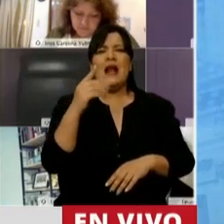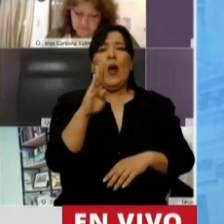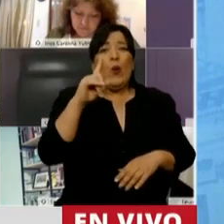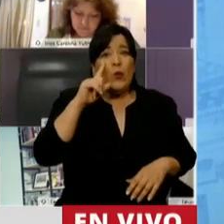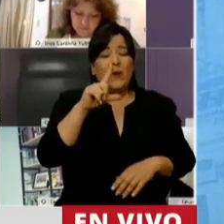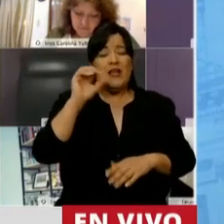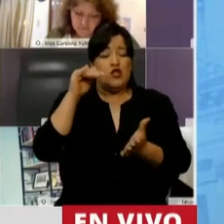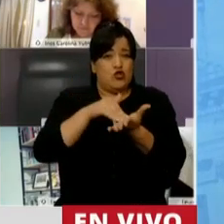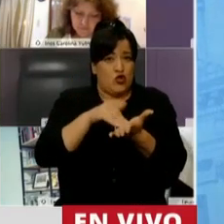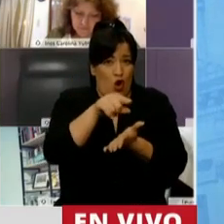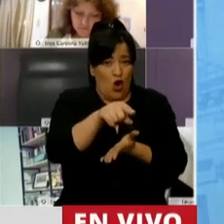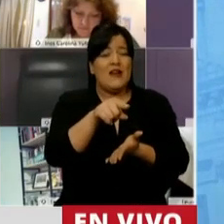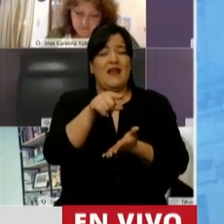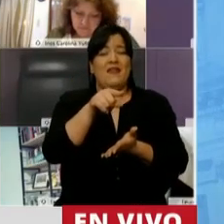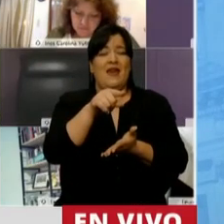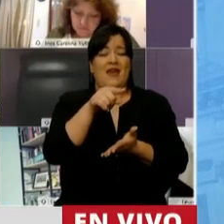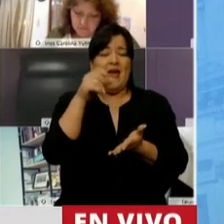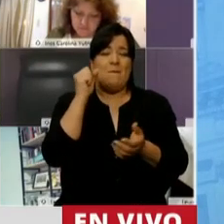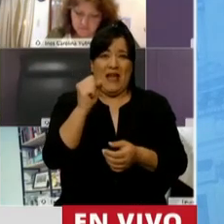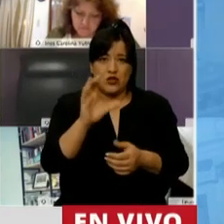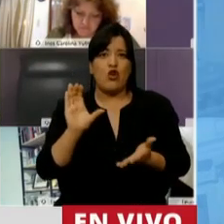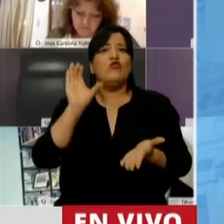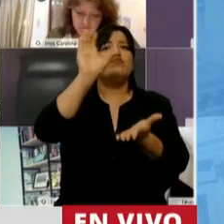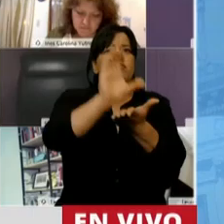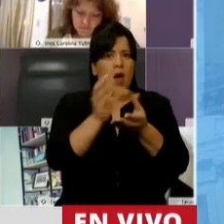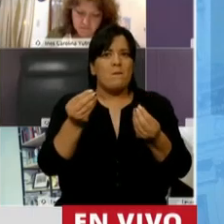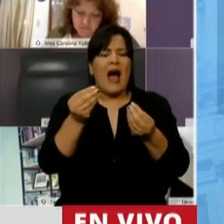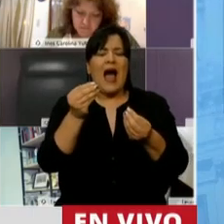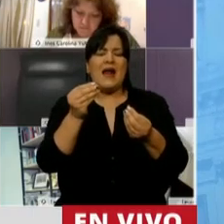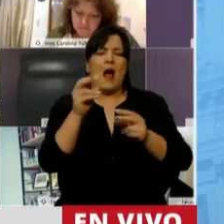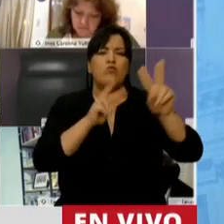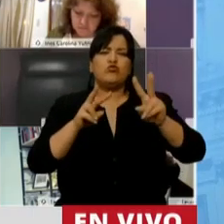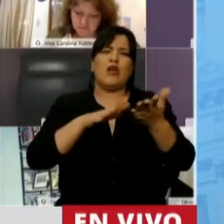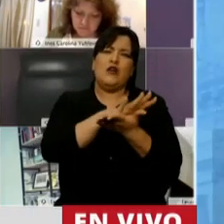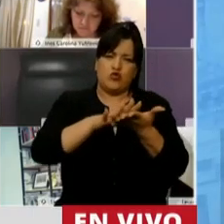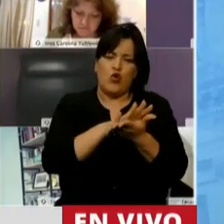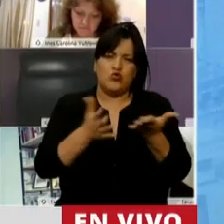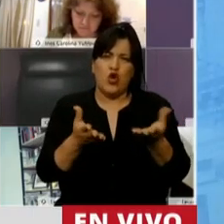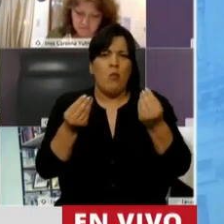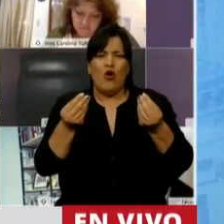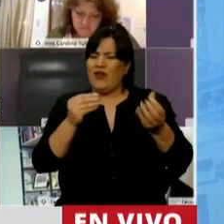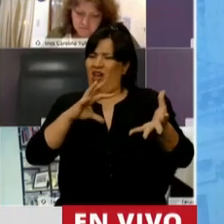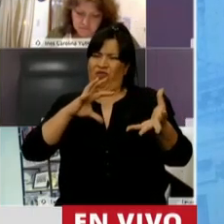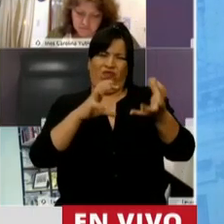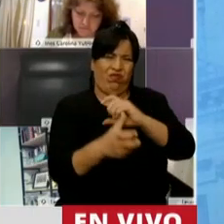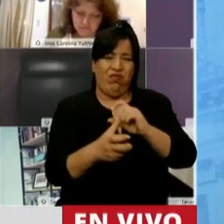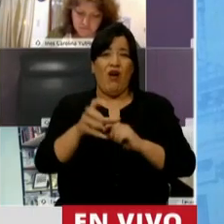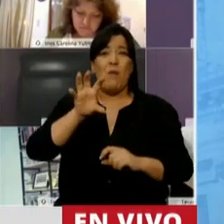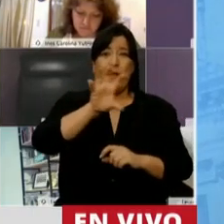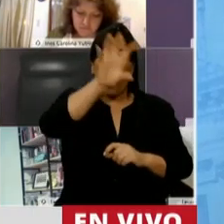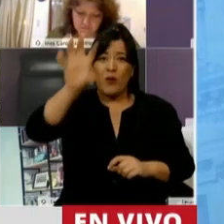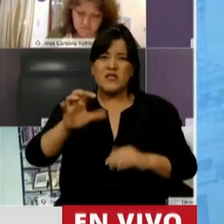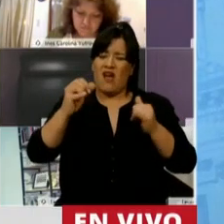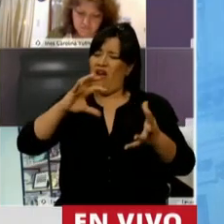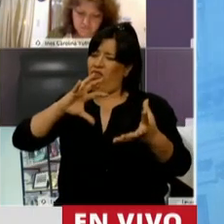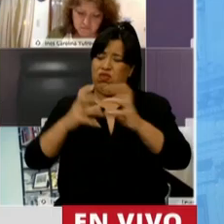que vendrán a ser destinados y a paliar esa profunda crisis que existe en el transporte en el interior del país.